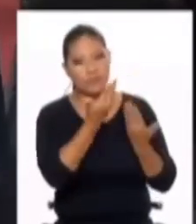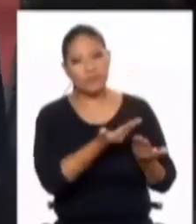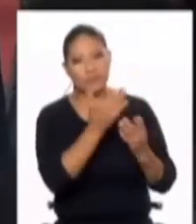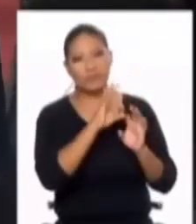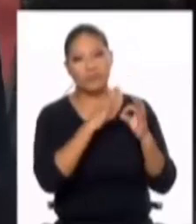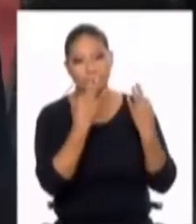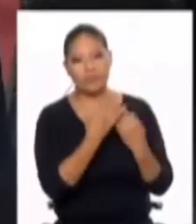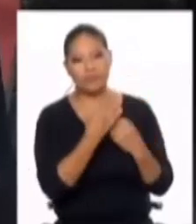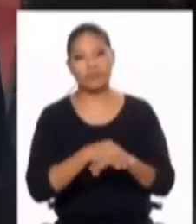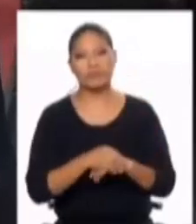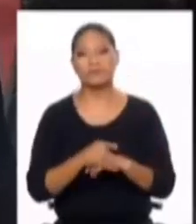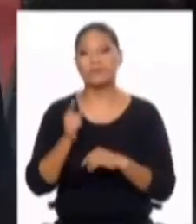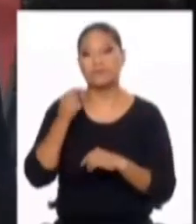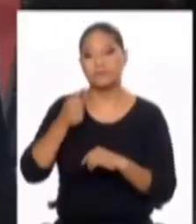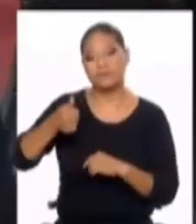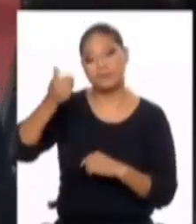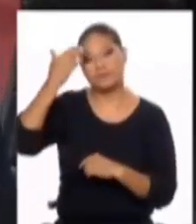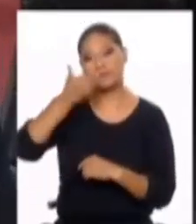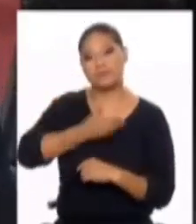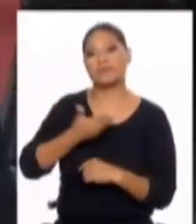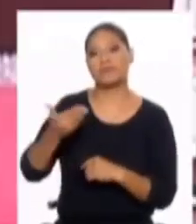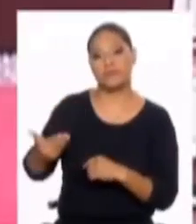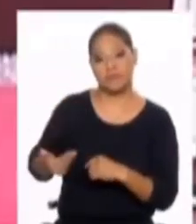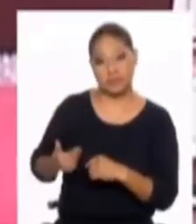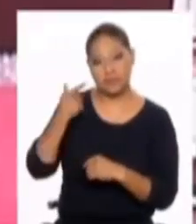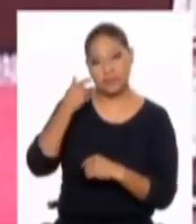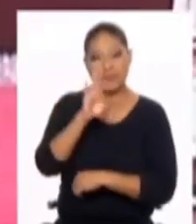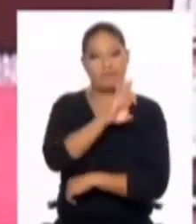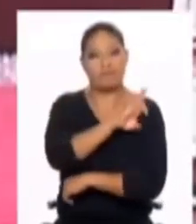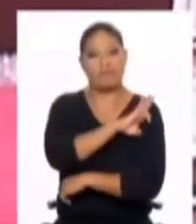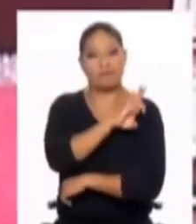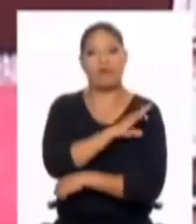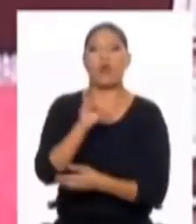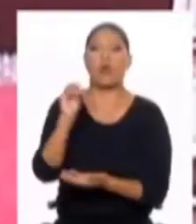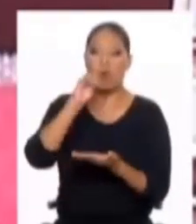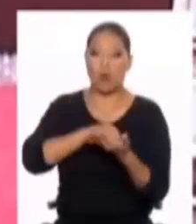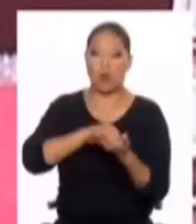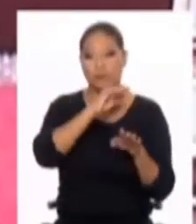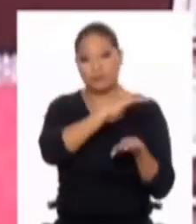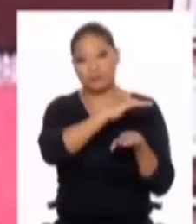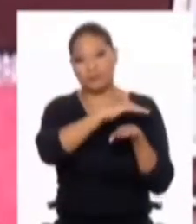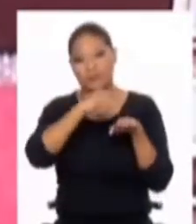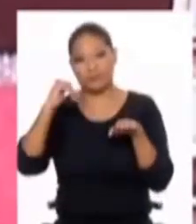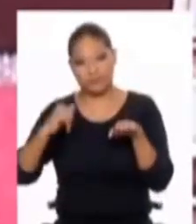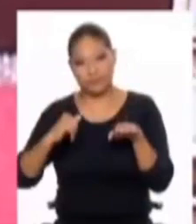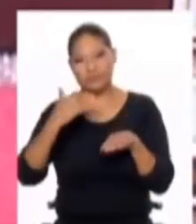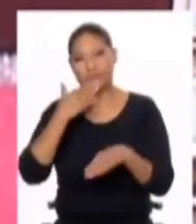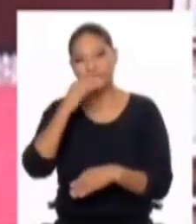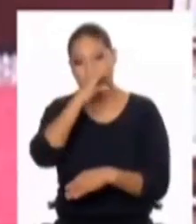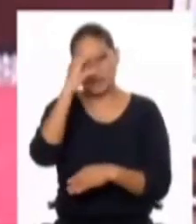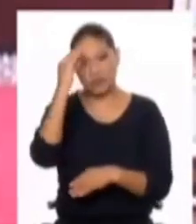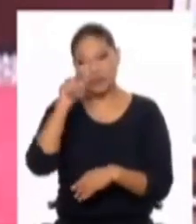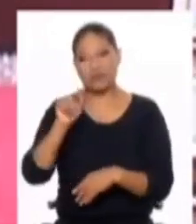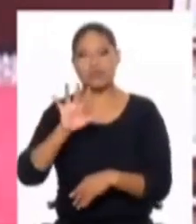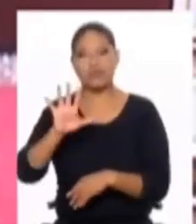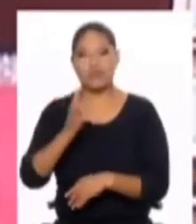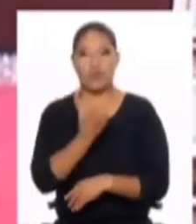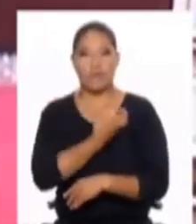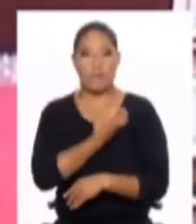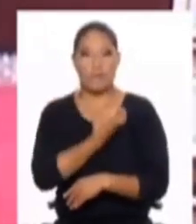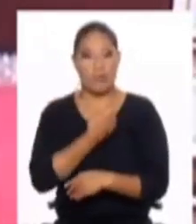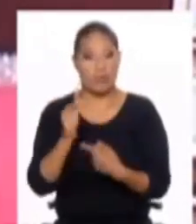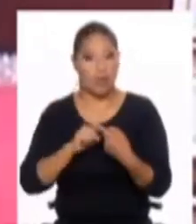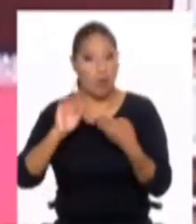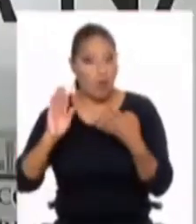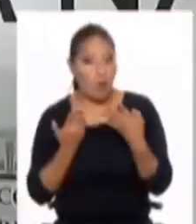la negativa, el presidente de la comisión de fiscalización informó que será nuevamente convocado para el día 5 de mayo y no descartó una